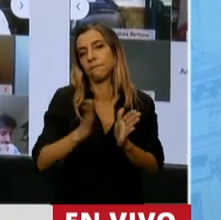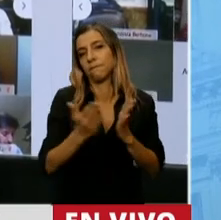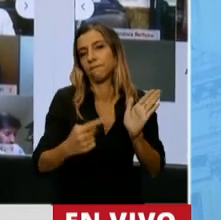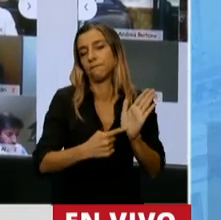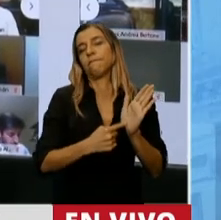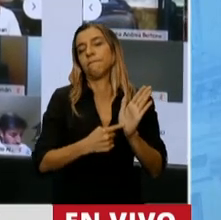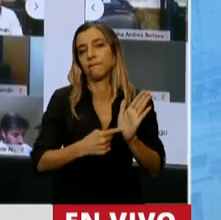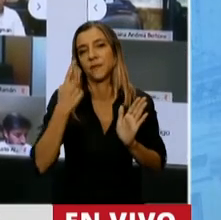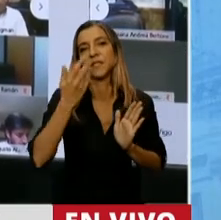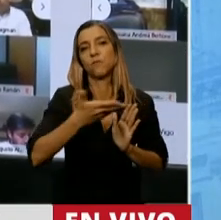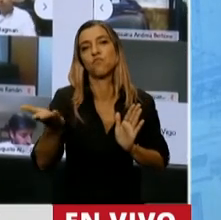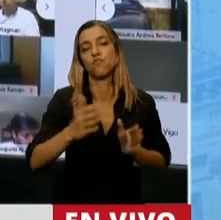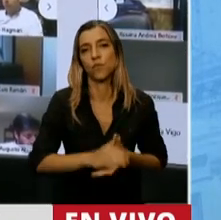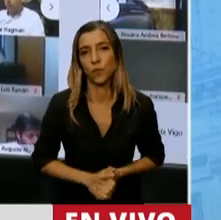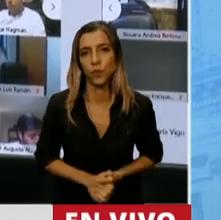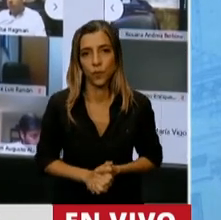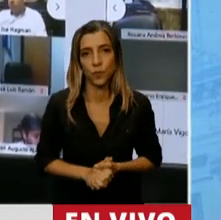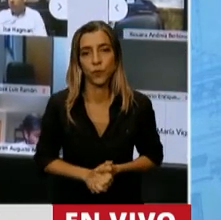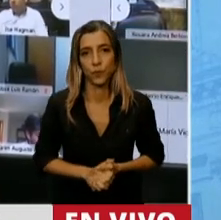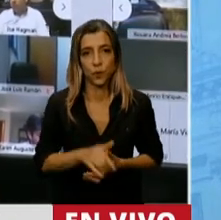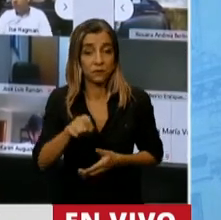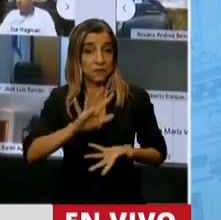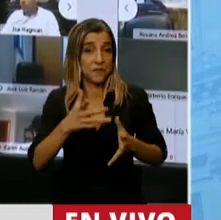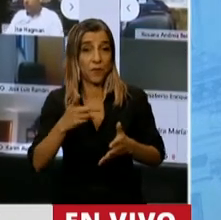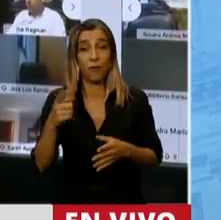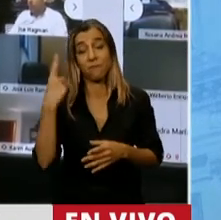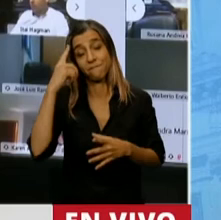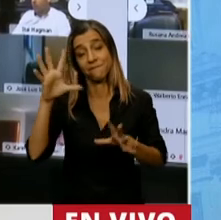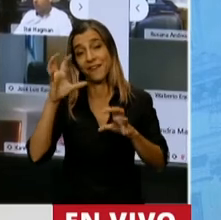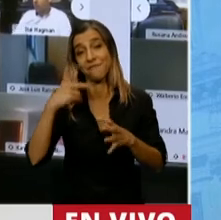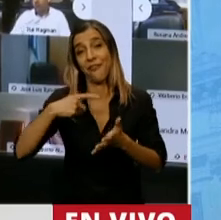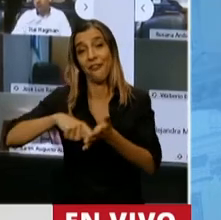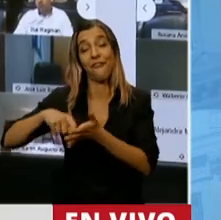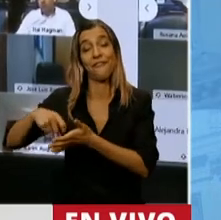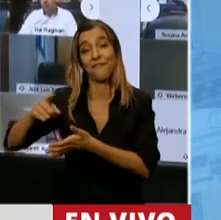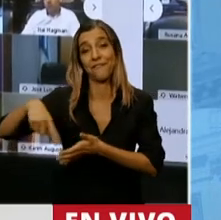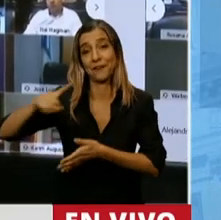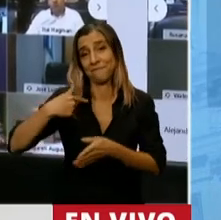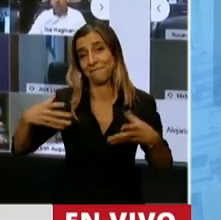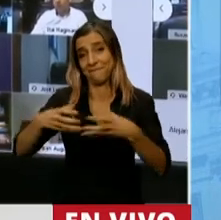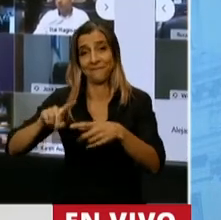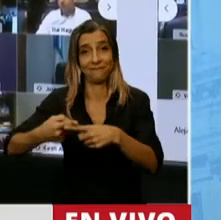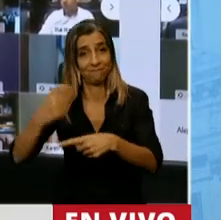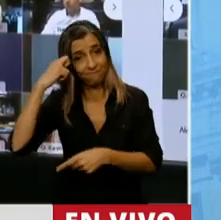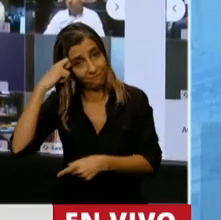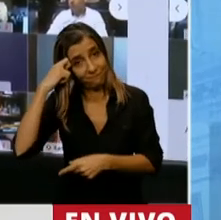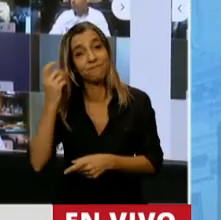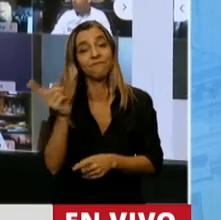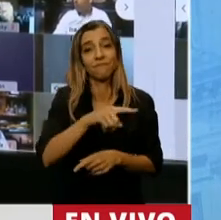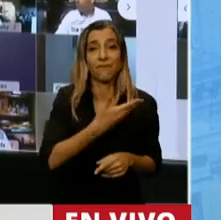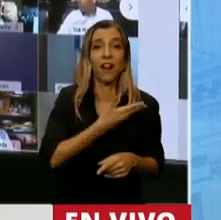esa entrega que firmaron, recuerdo, tanto radicales como